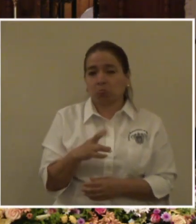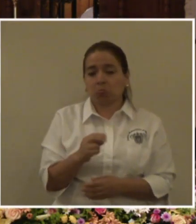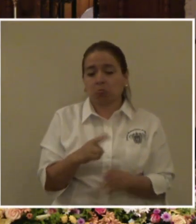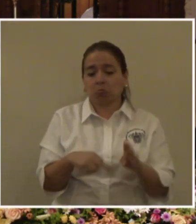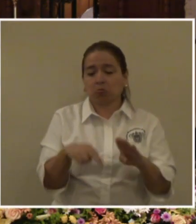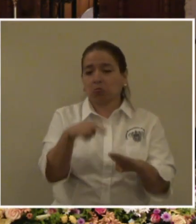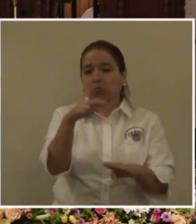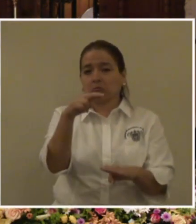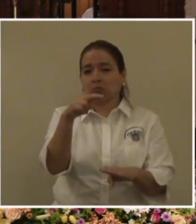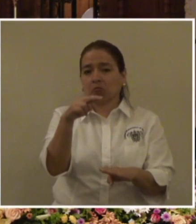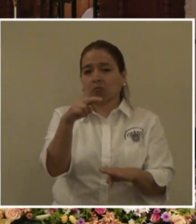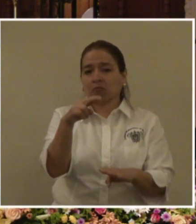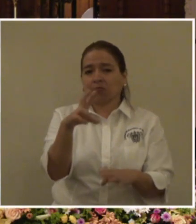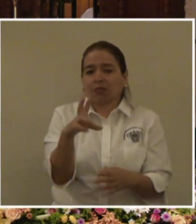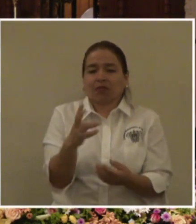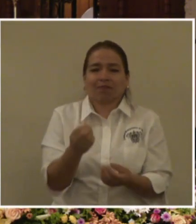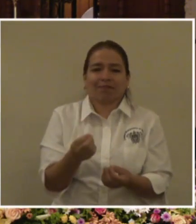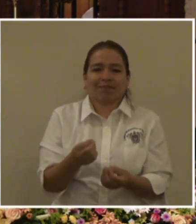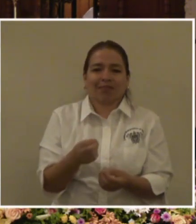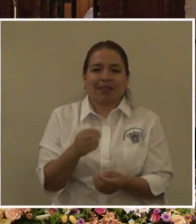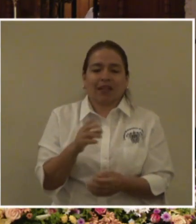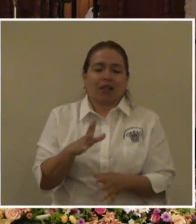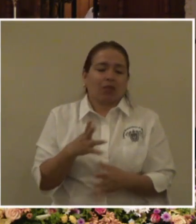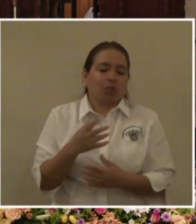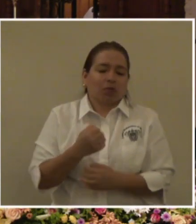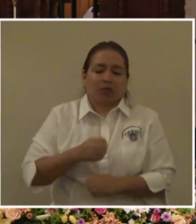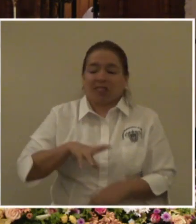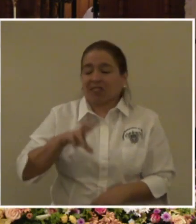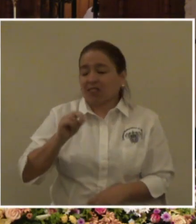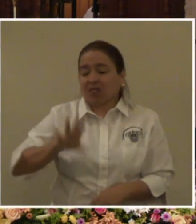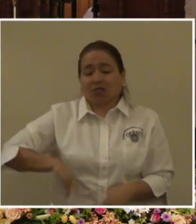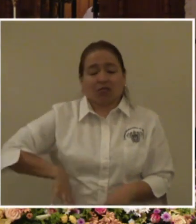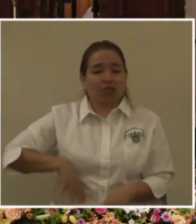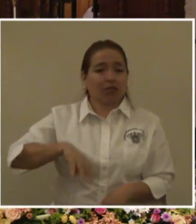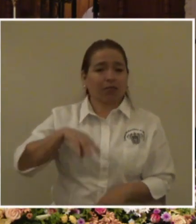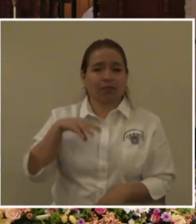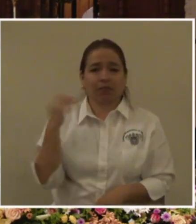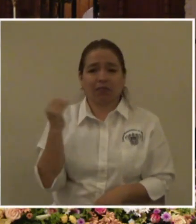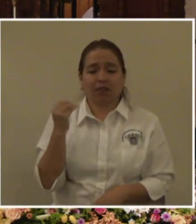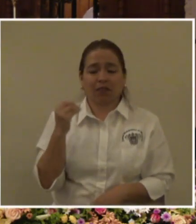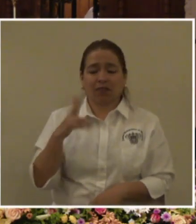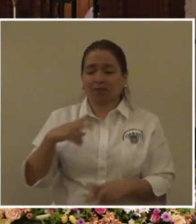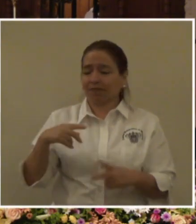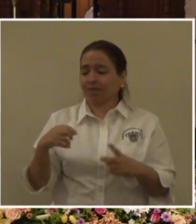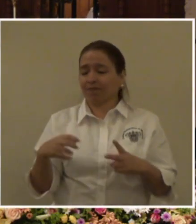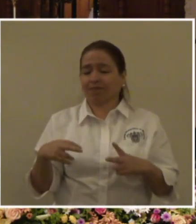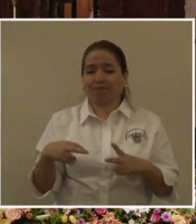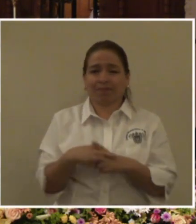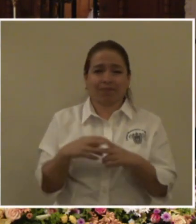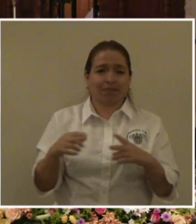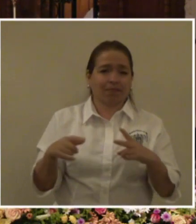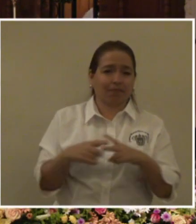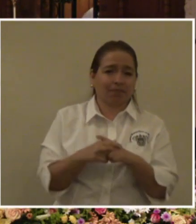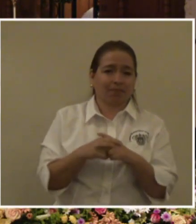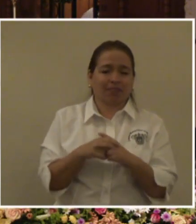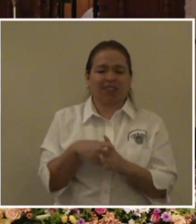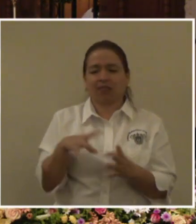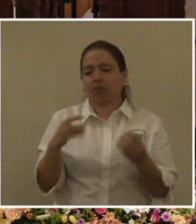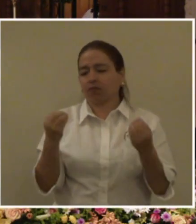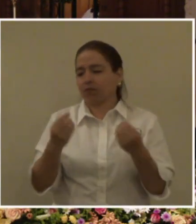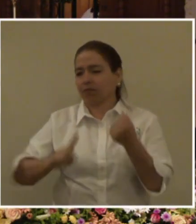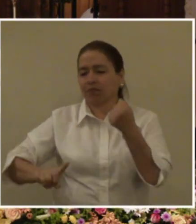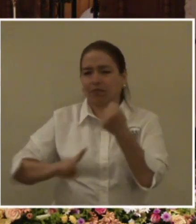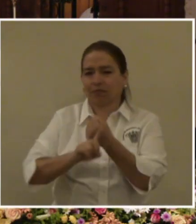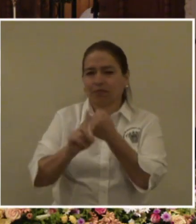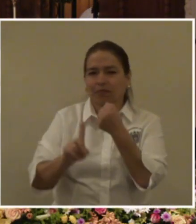afanes, tantos esfuerzos, tantas luchas, tantos problemas,